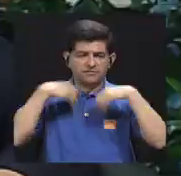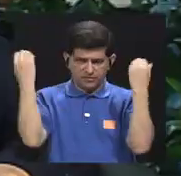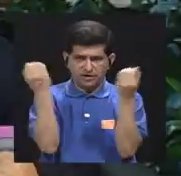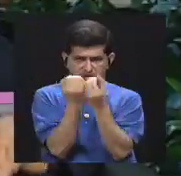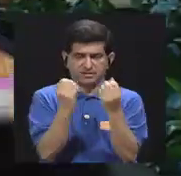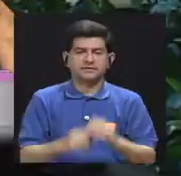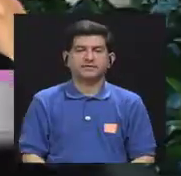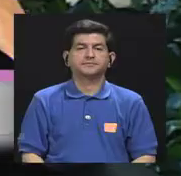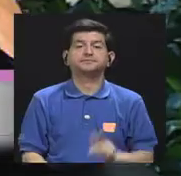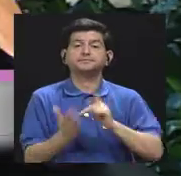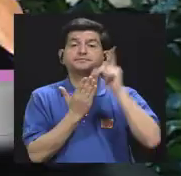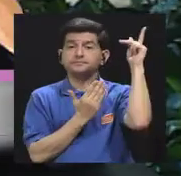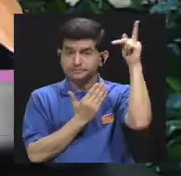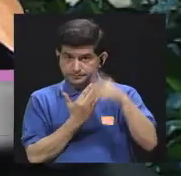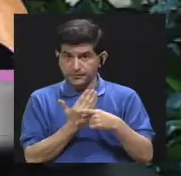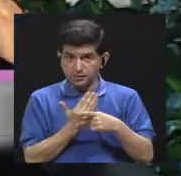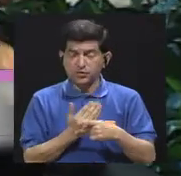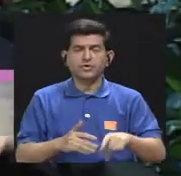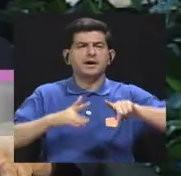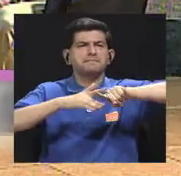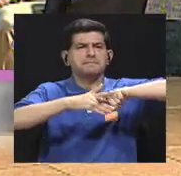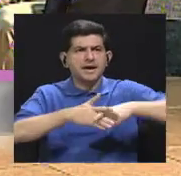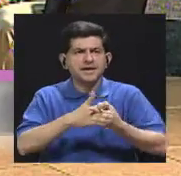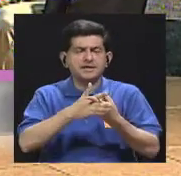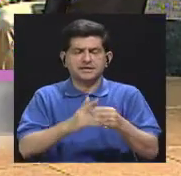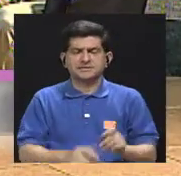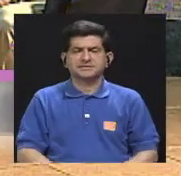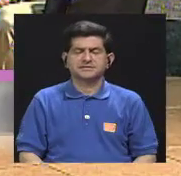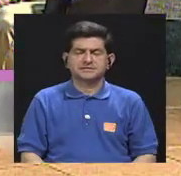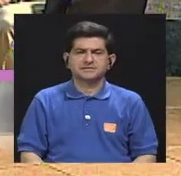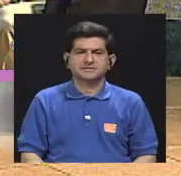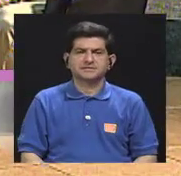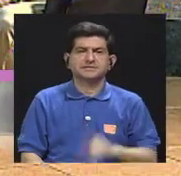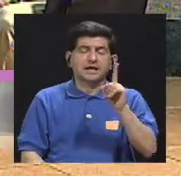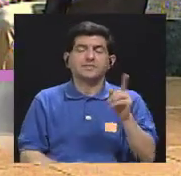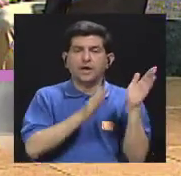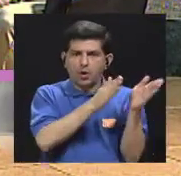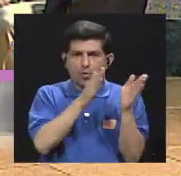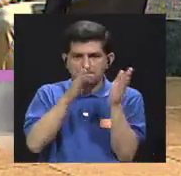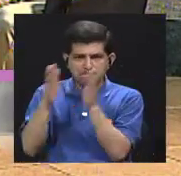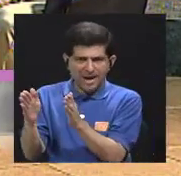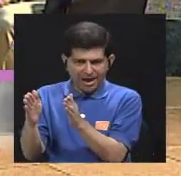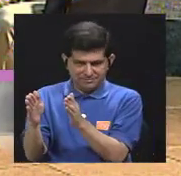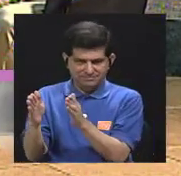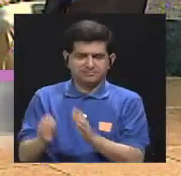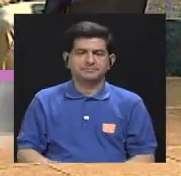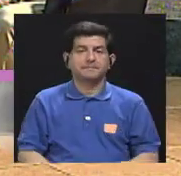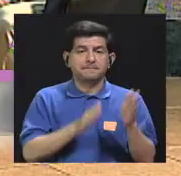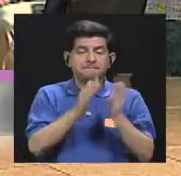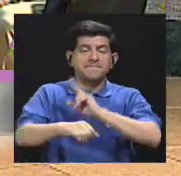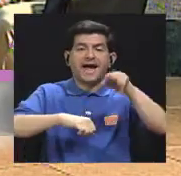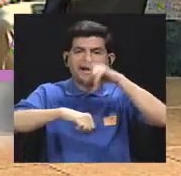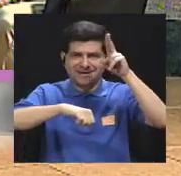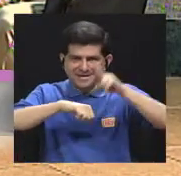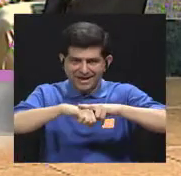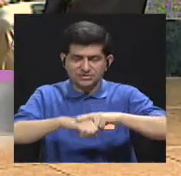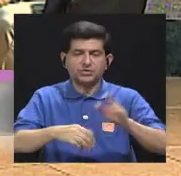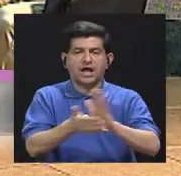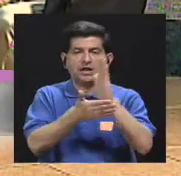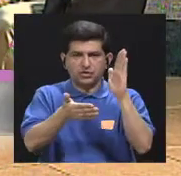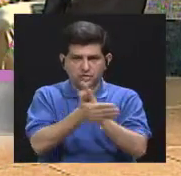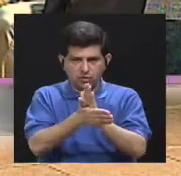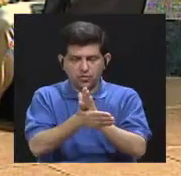si el programa nació se desprende de un plan este es el plan nacional este